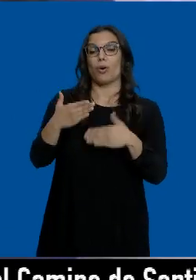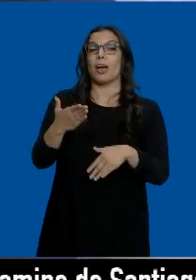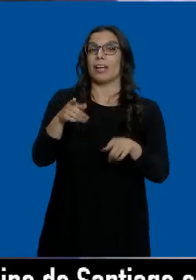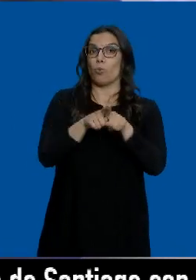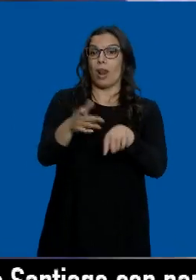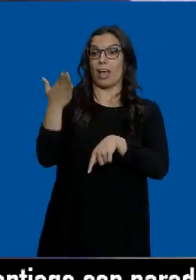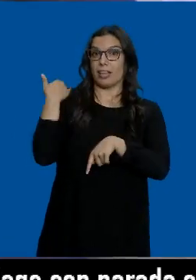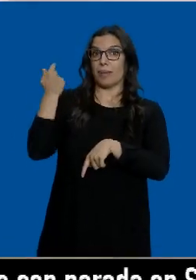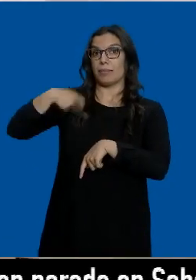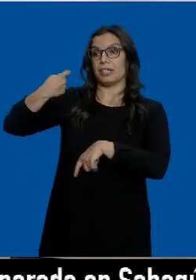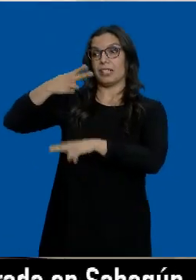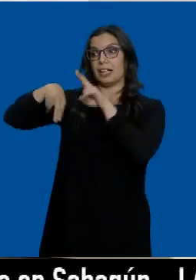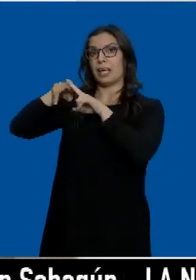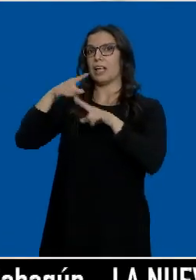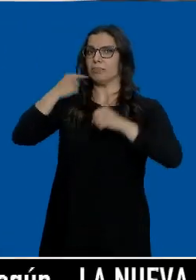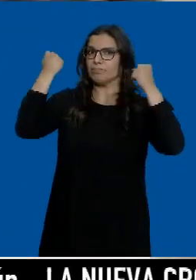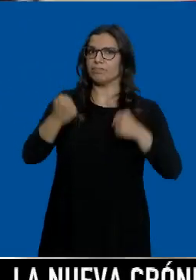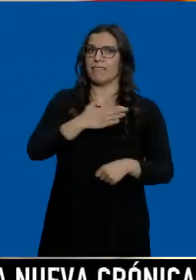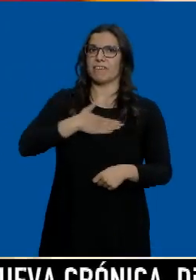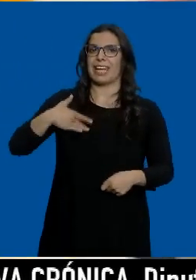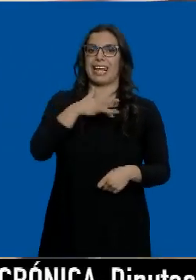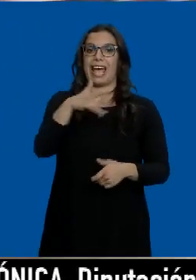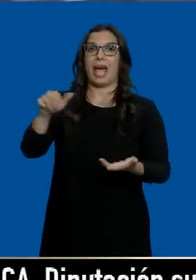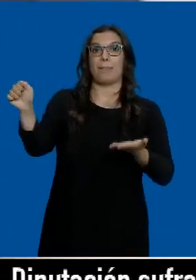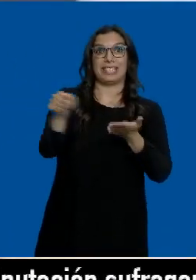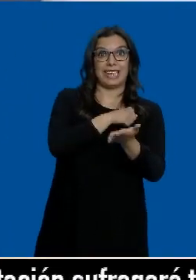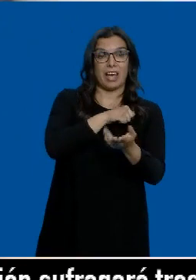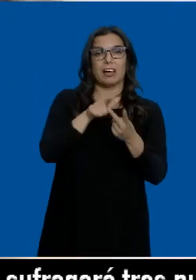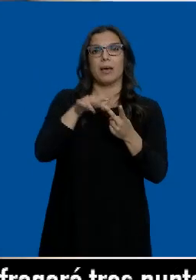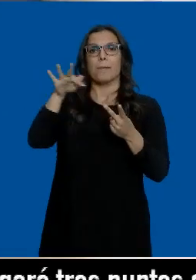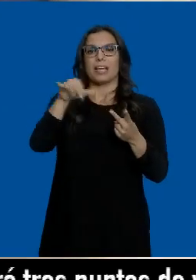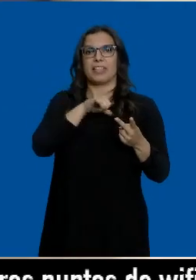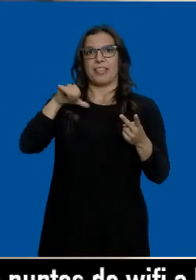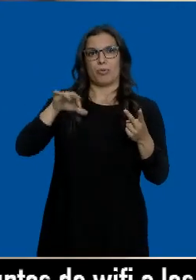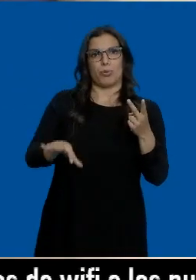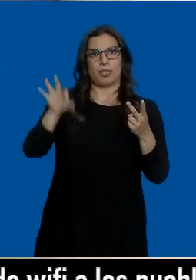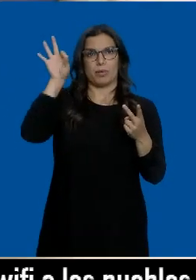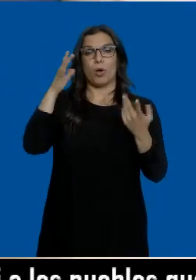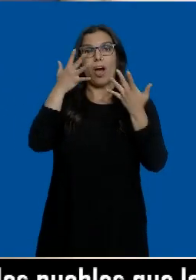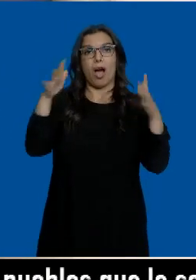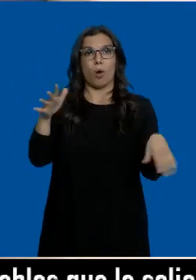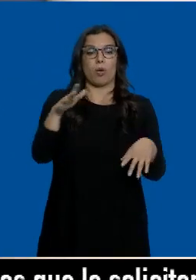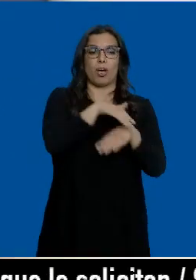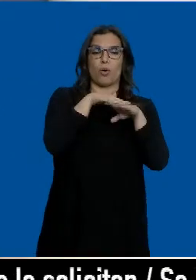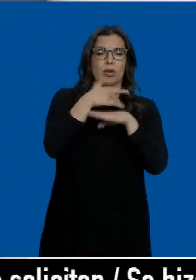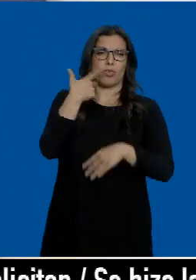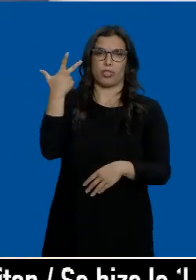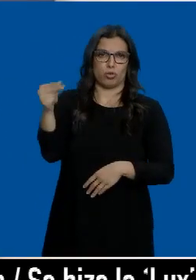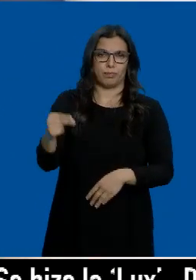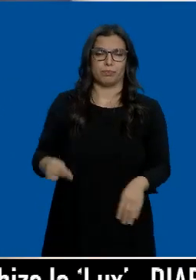la Generalitat dijo, insistirá en la amnistía y la autodeterminación, a pesar de las negativas de Moncloa.